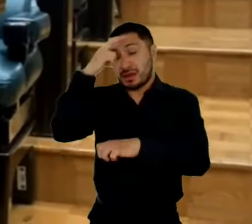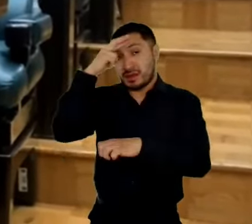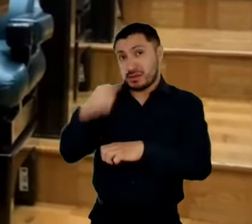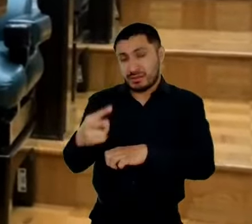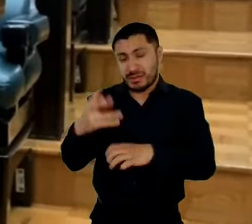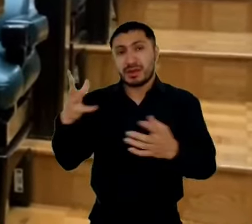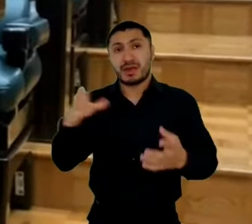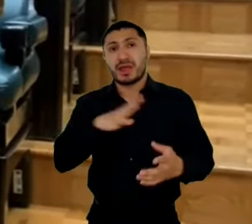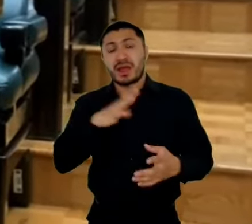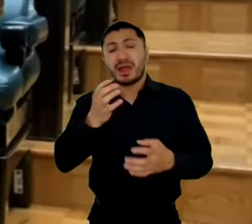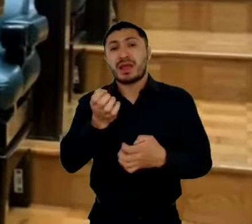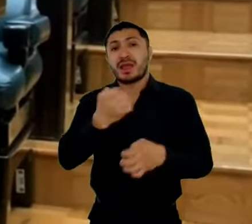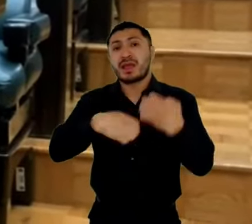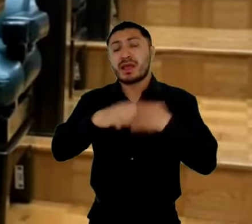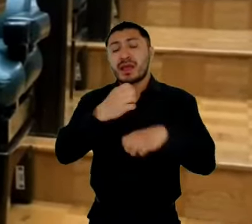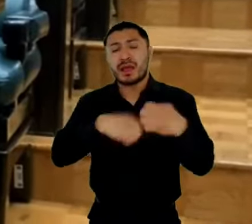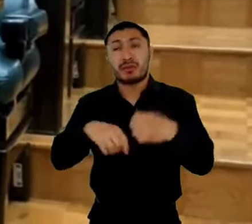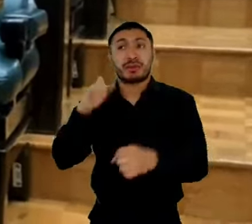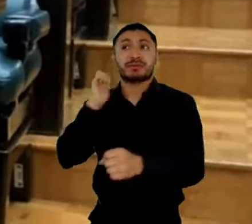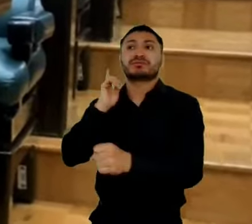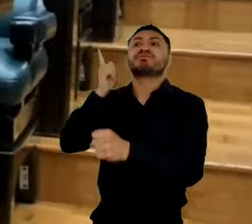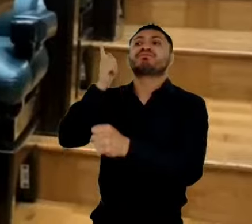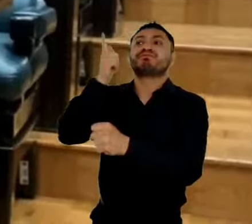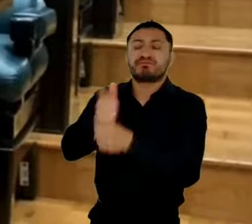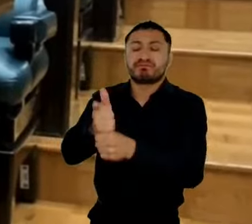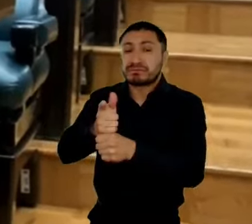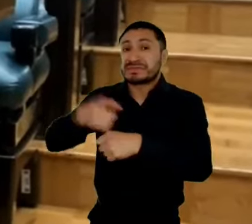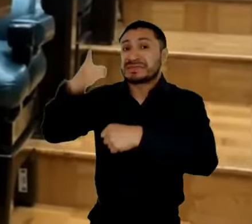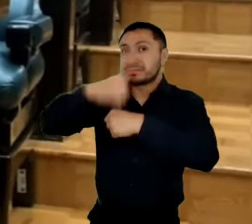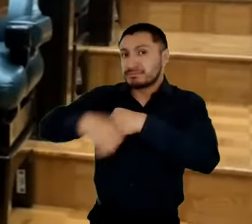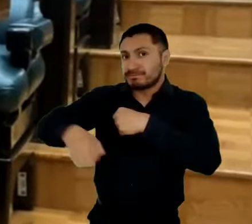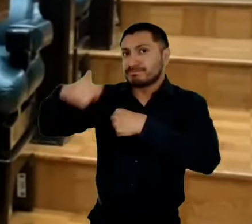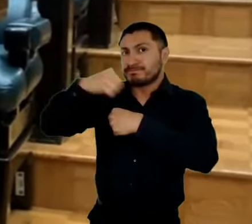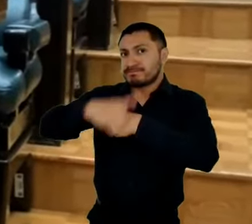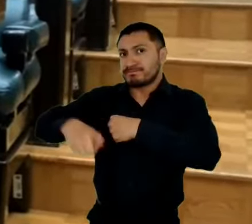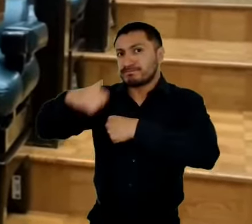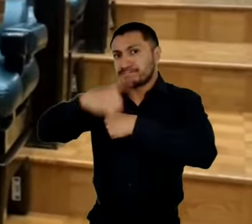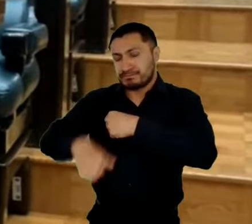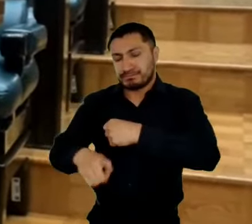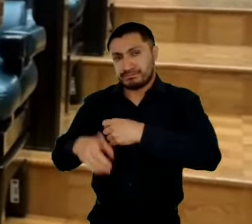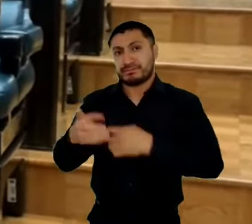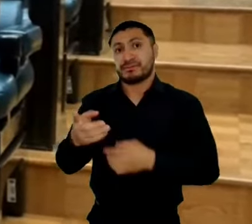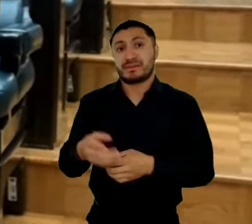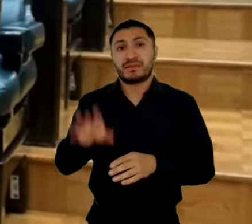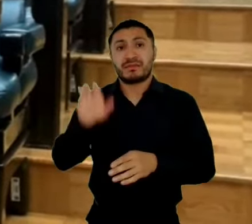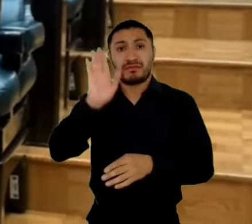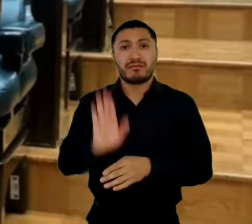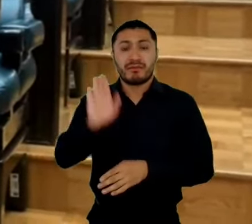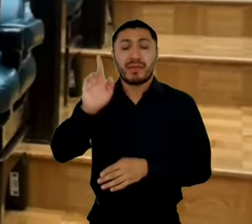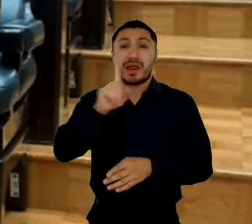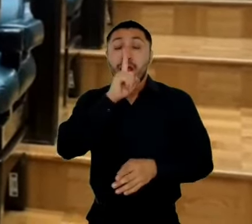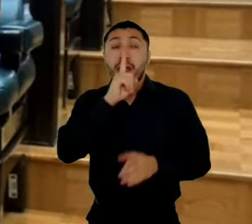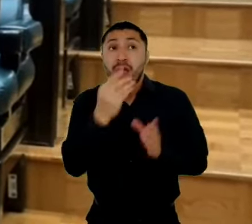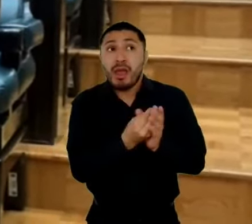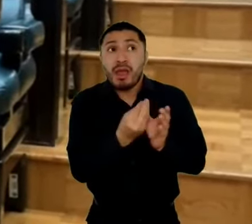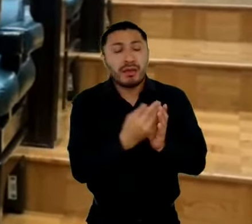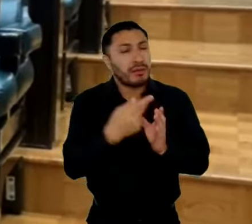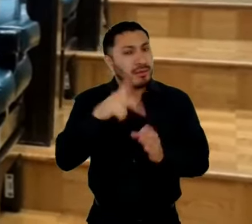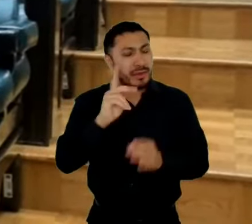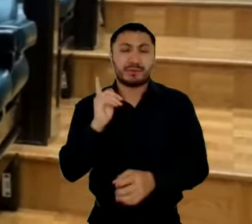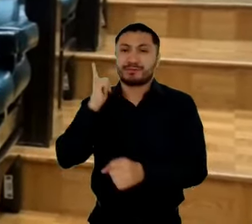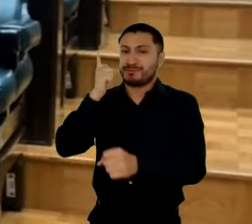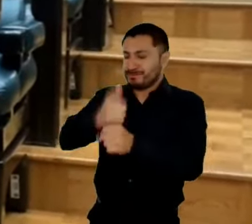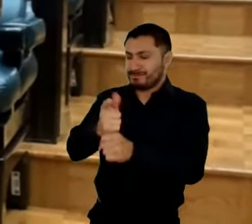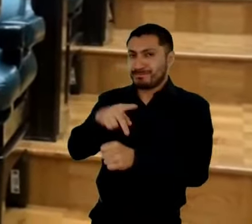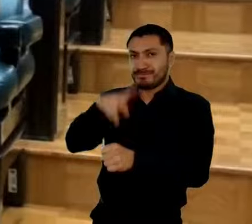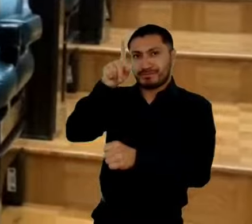sido señalada por causar estos daños y es secreto a voces en el norte del estado, la